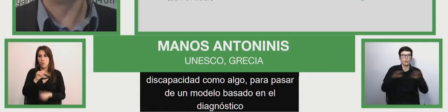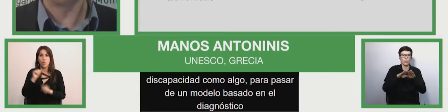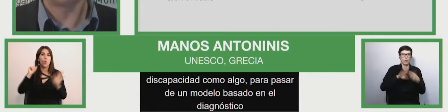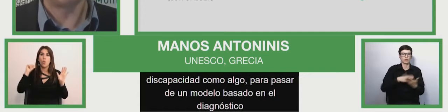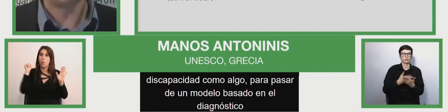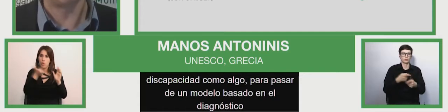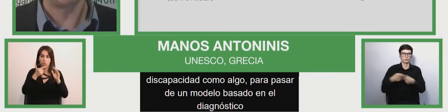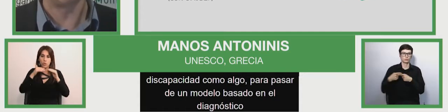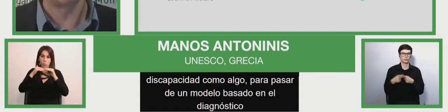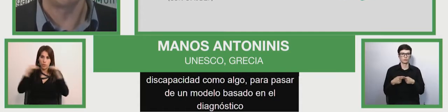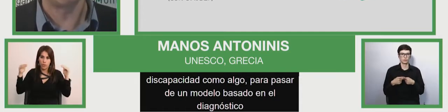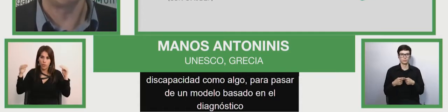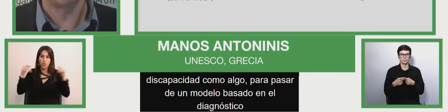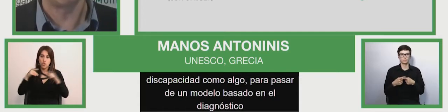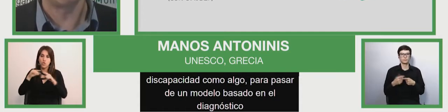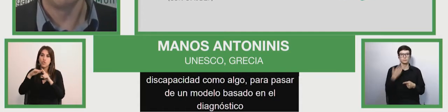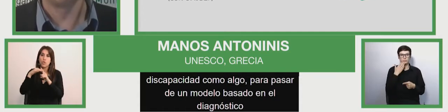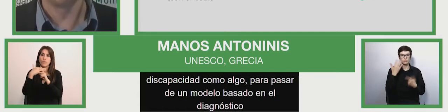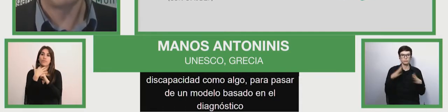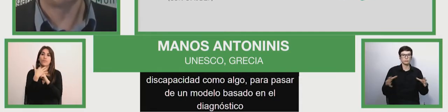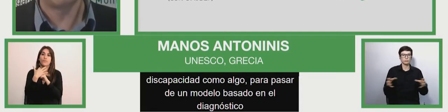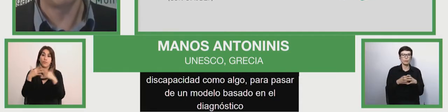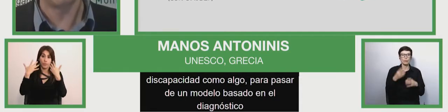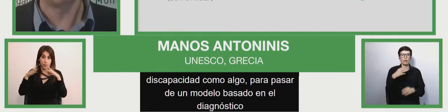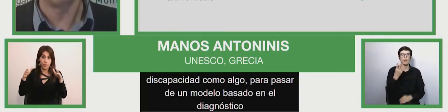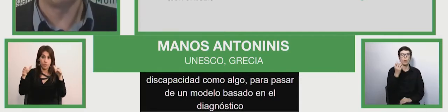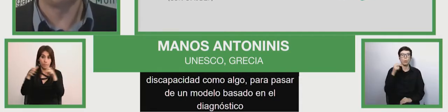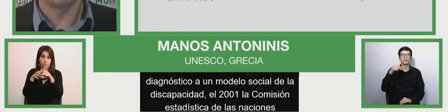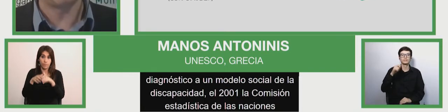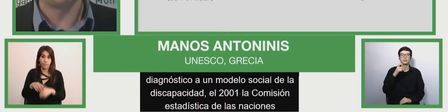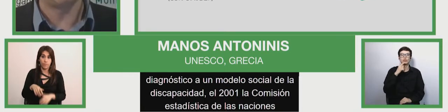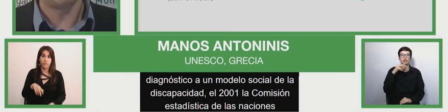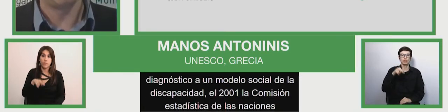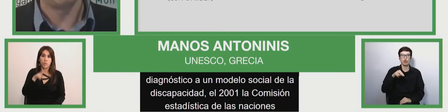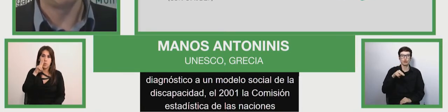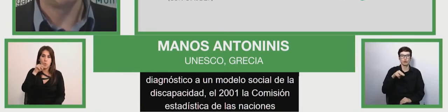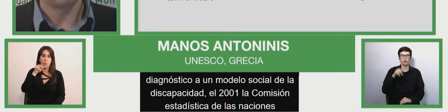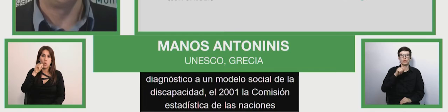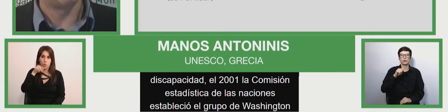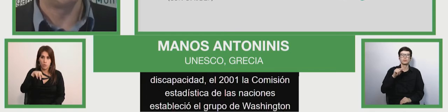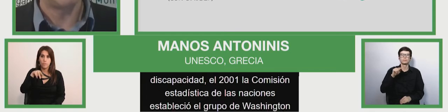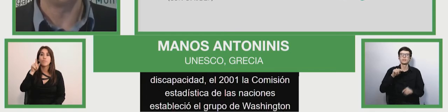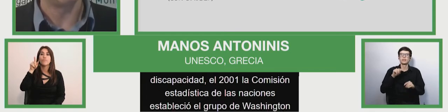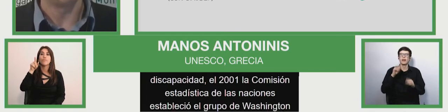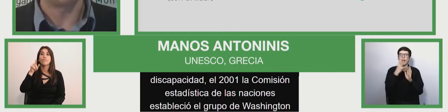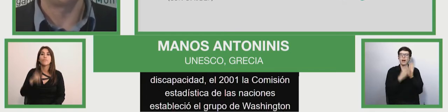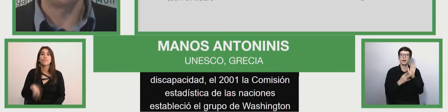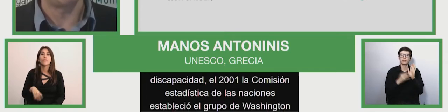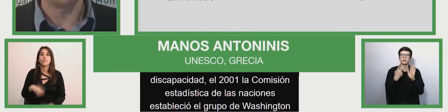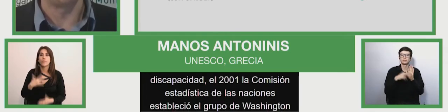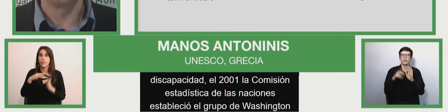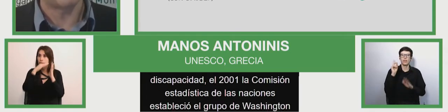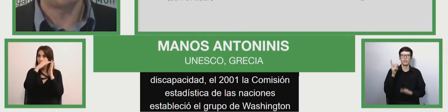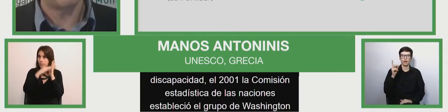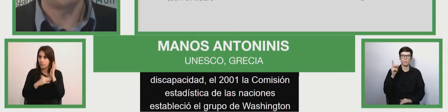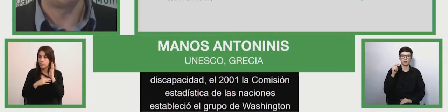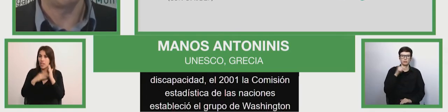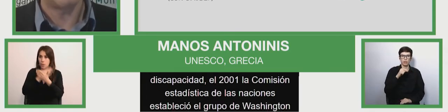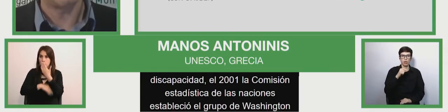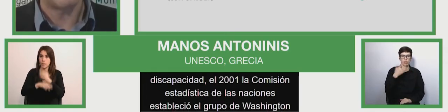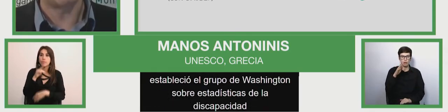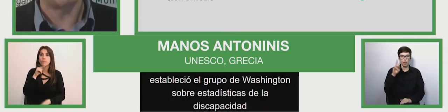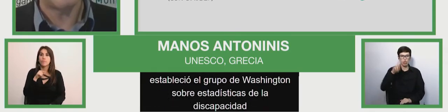Unidas estableció el Grupo de Washington sobre estadísticas de la discapacidad. En 2006, se acordó su breve